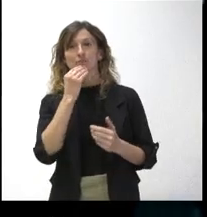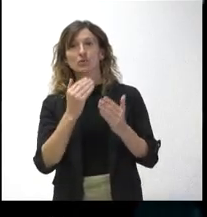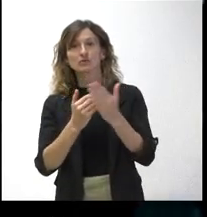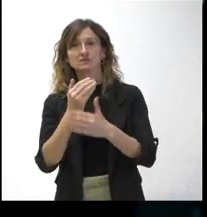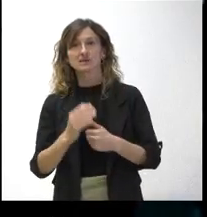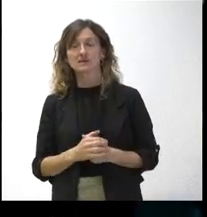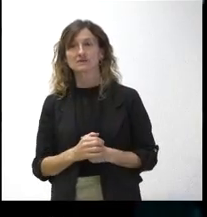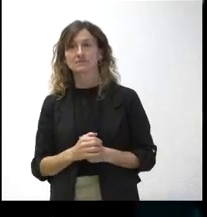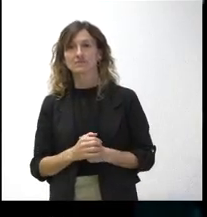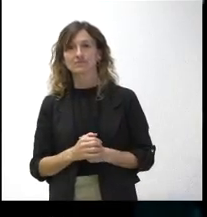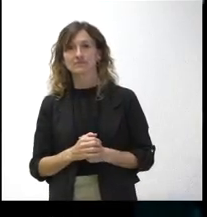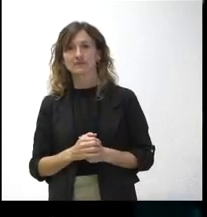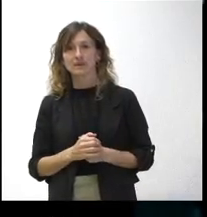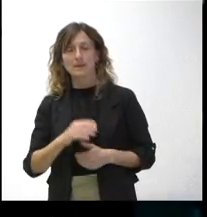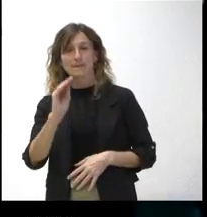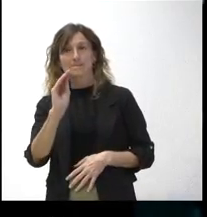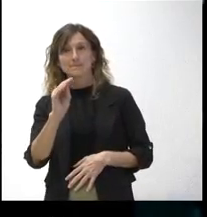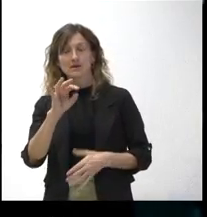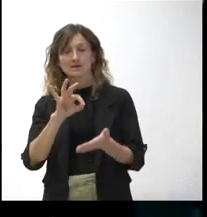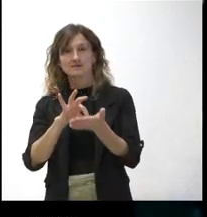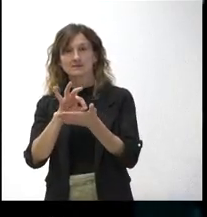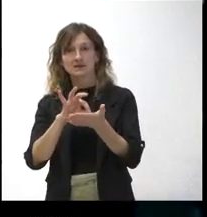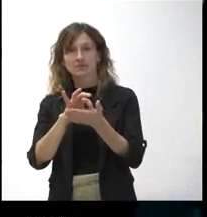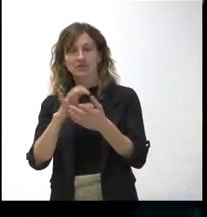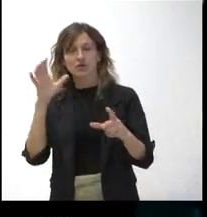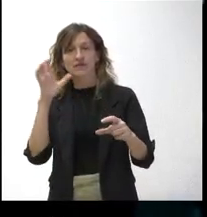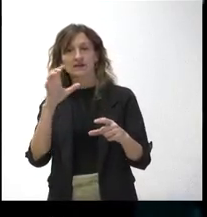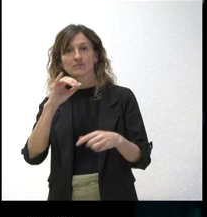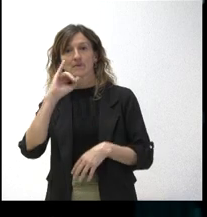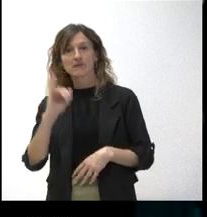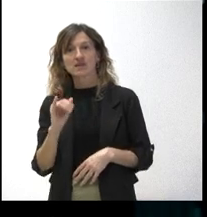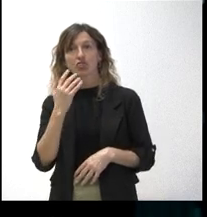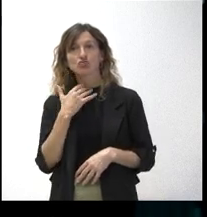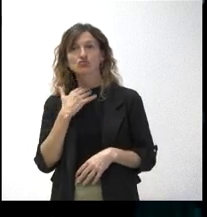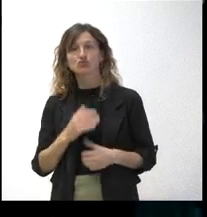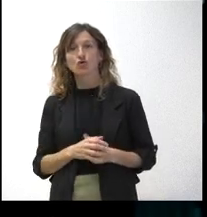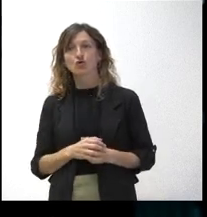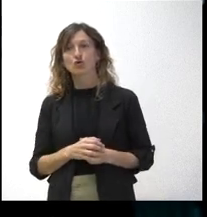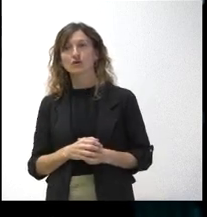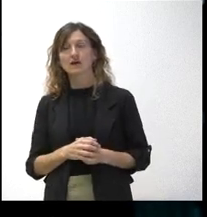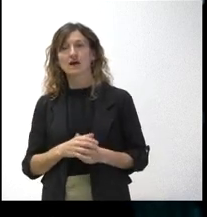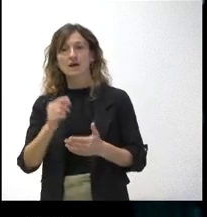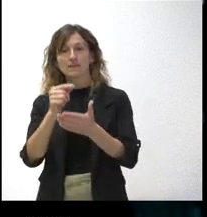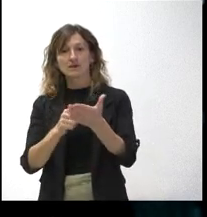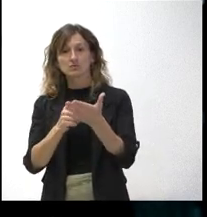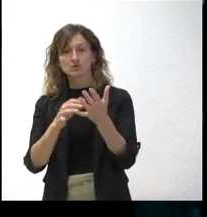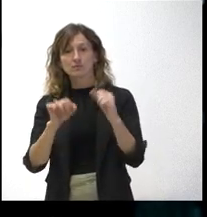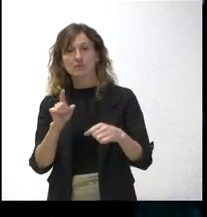Sí, yo quería preguntar qué pasará con el servicio de radioterapia en el Bierto o en Soria si no se aprueban los presupuestos. Gracias.